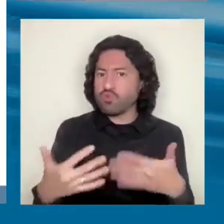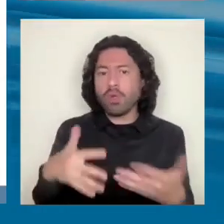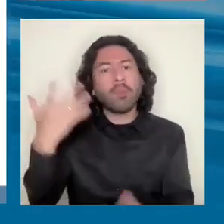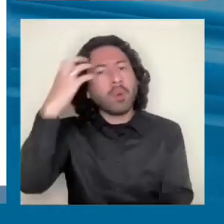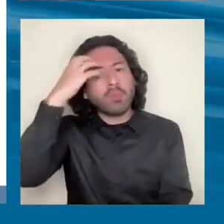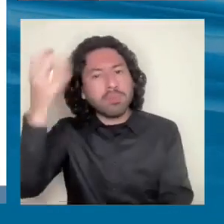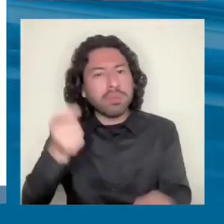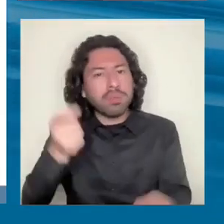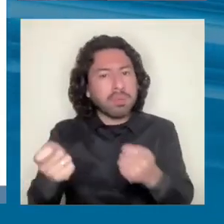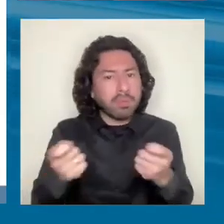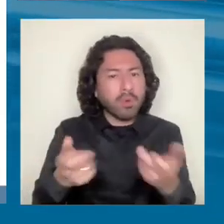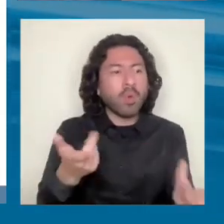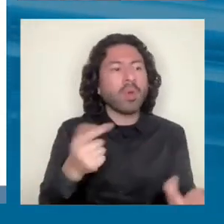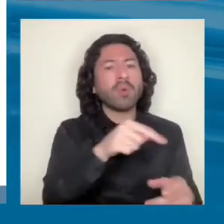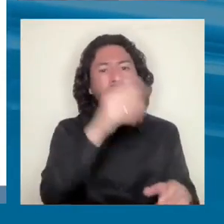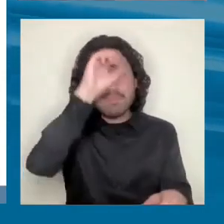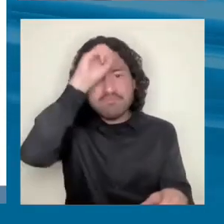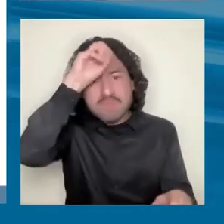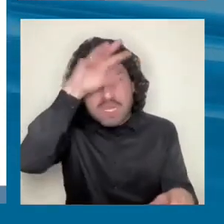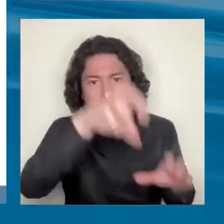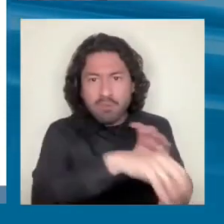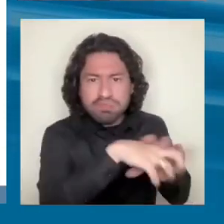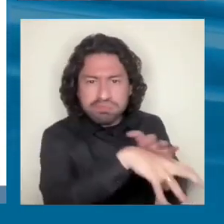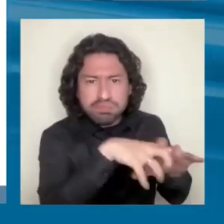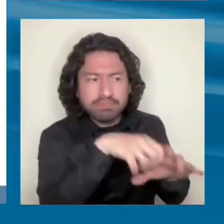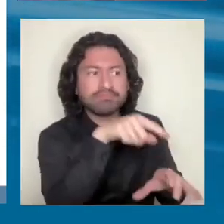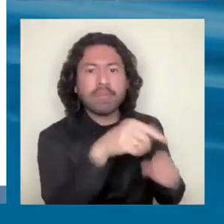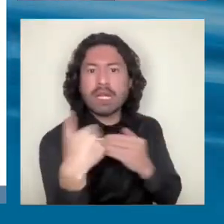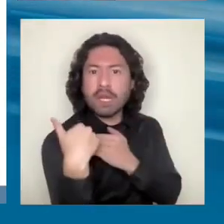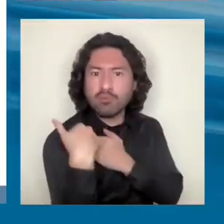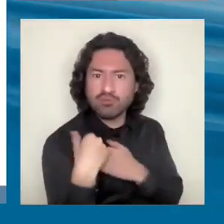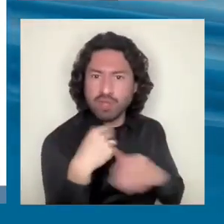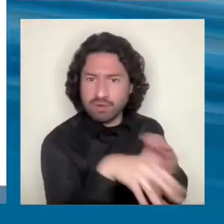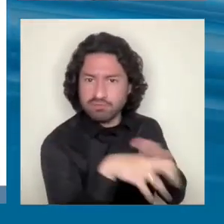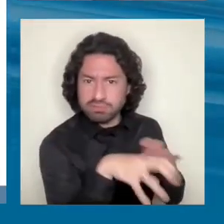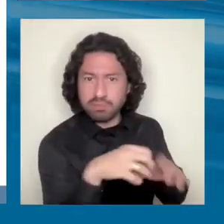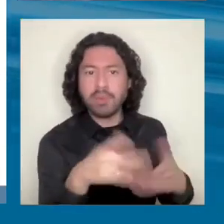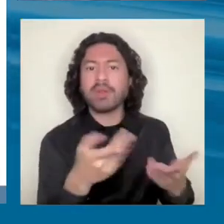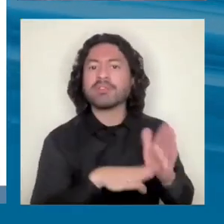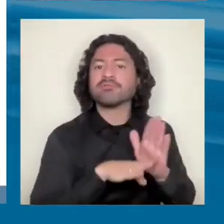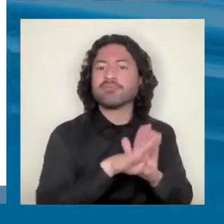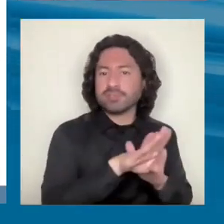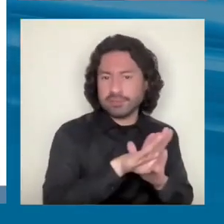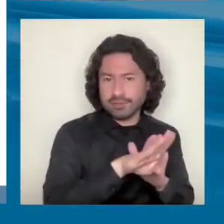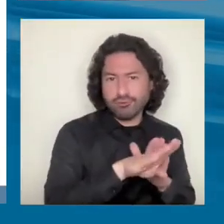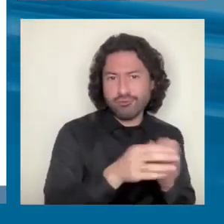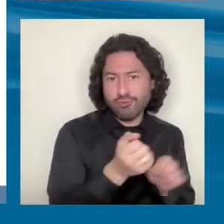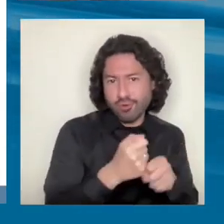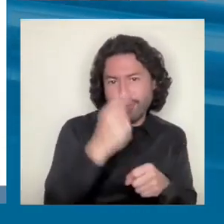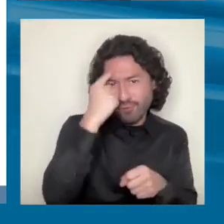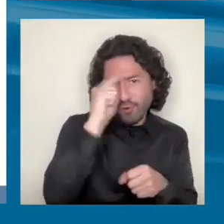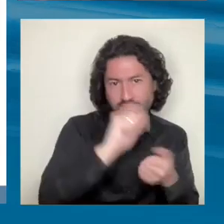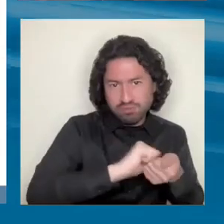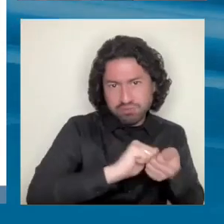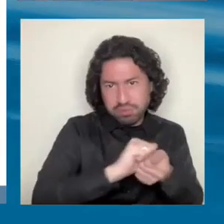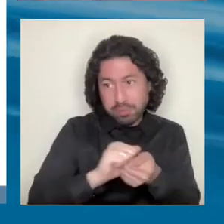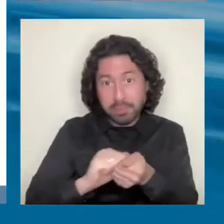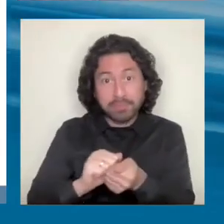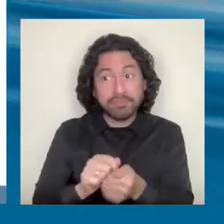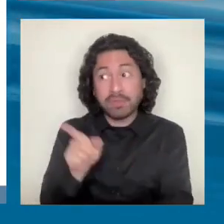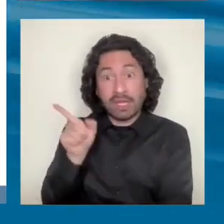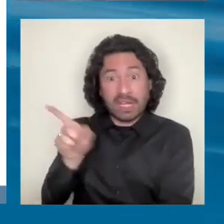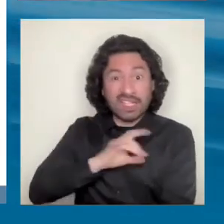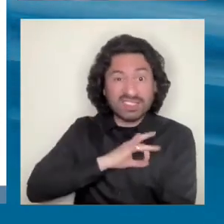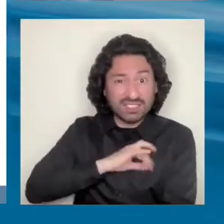responsable de las minas, de la aplicación de políticas de desarrollo productivo para agregar valor. Un país como Chile por ejemplo que tiene